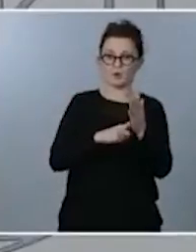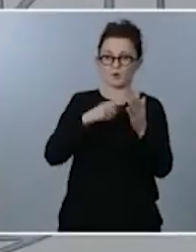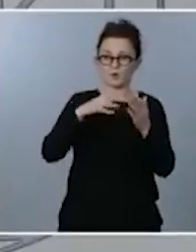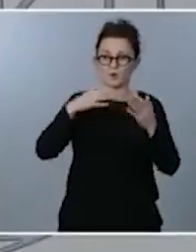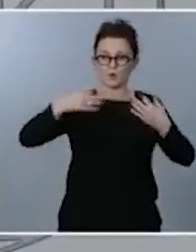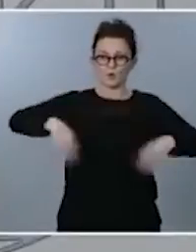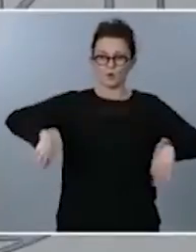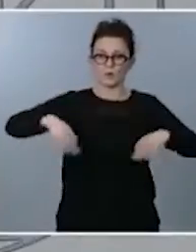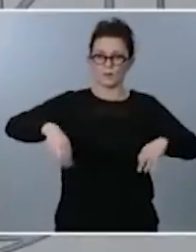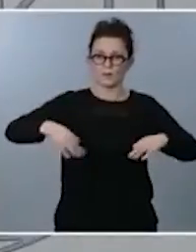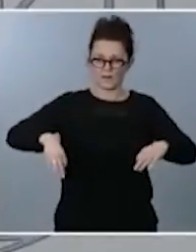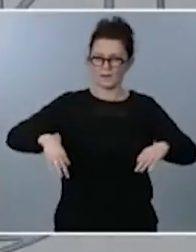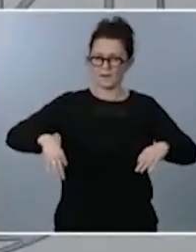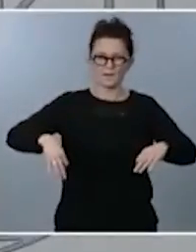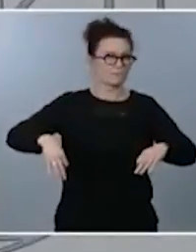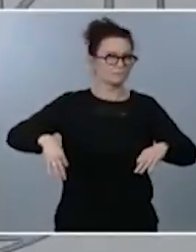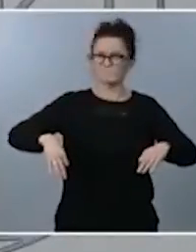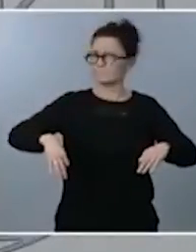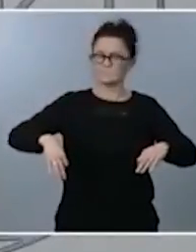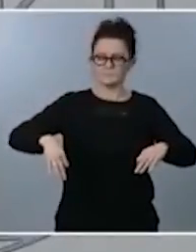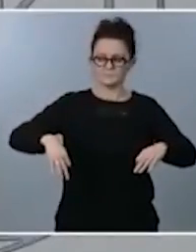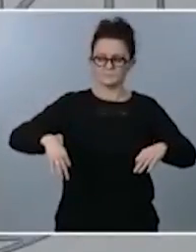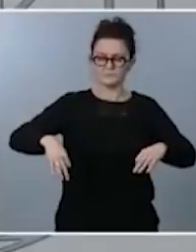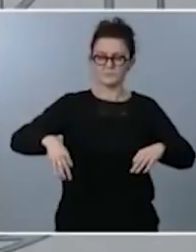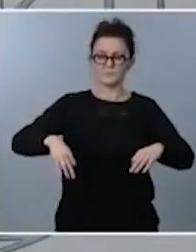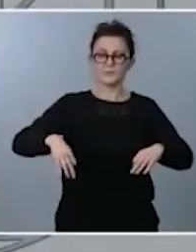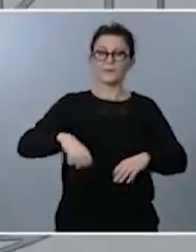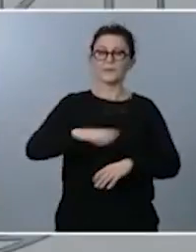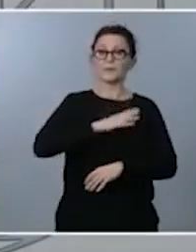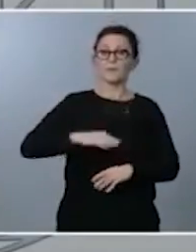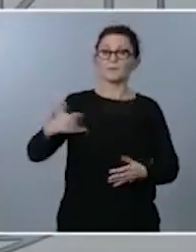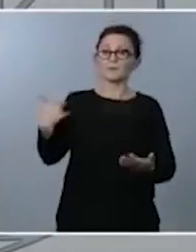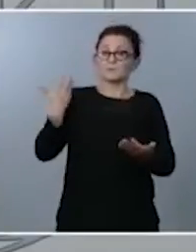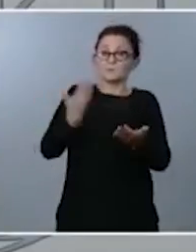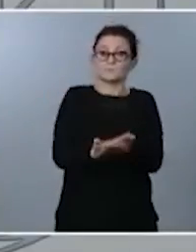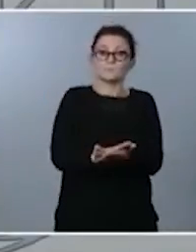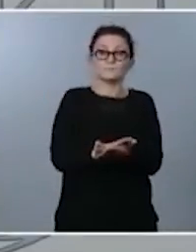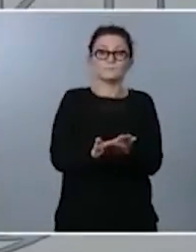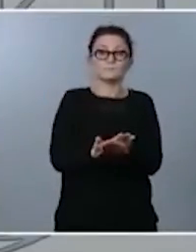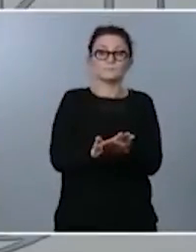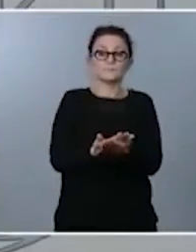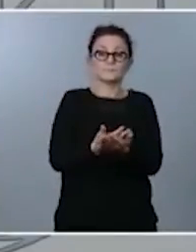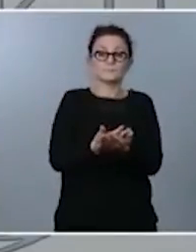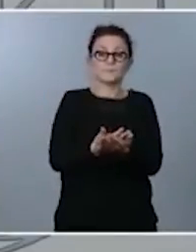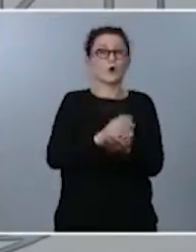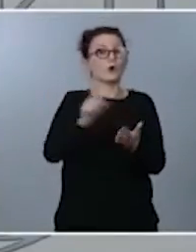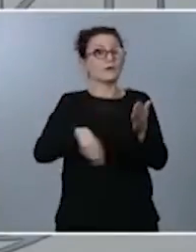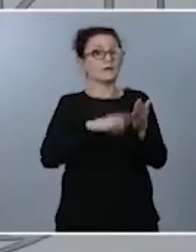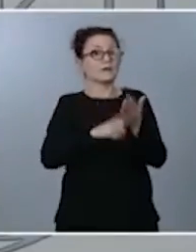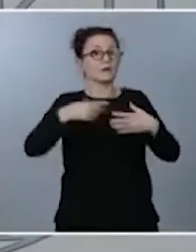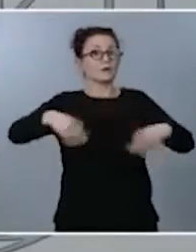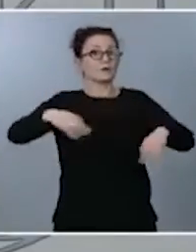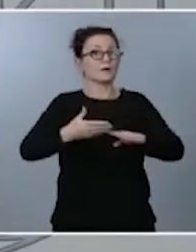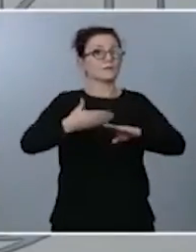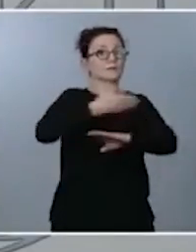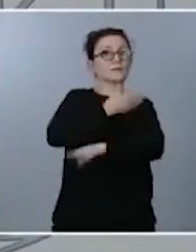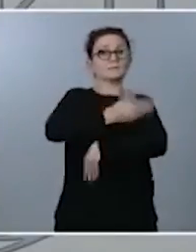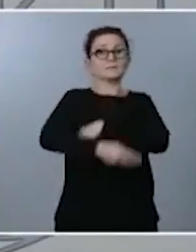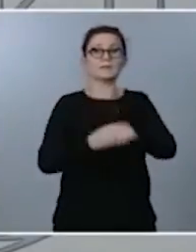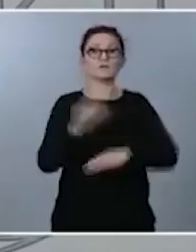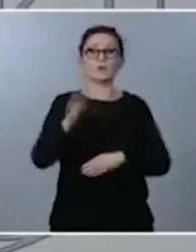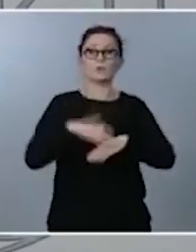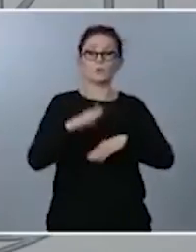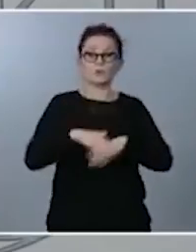en ningún caso hasta ahora las medidas una reforma de la legislación ordinaria o porque no se ha hecho antes lo explico el gobierno